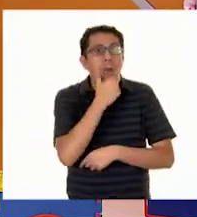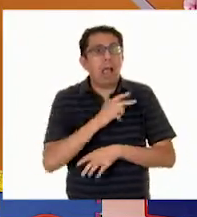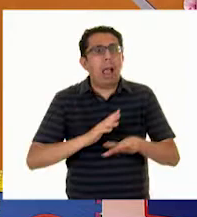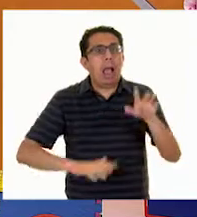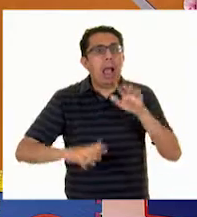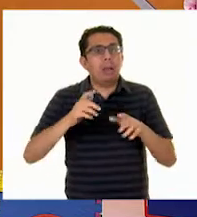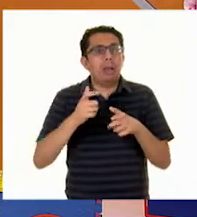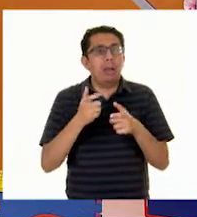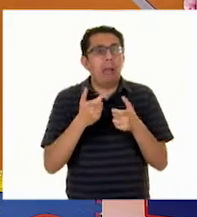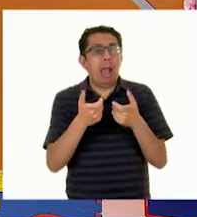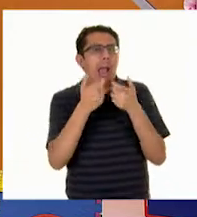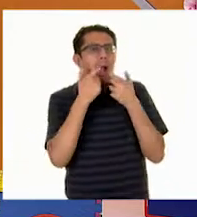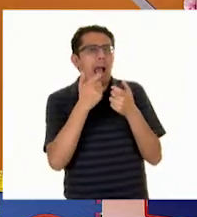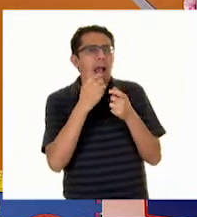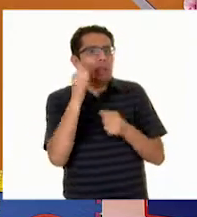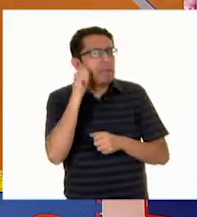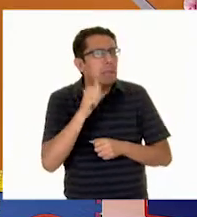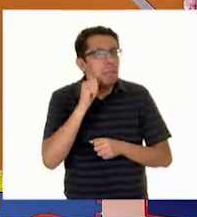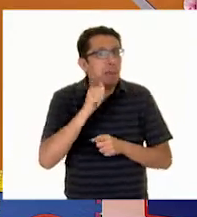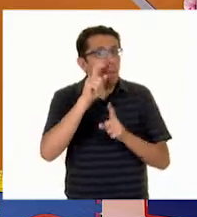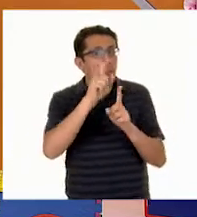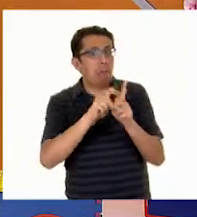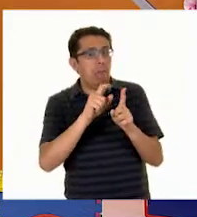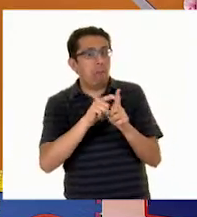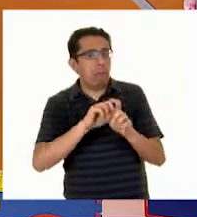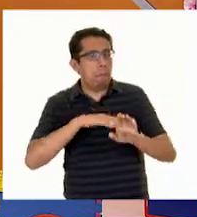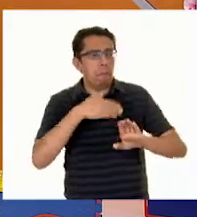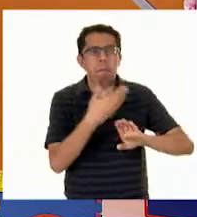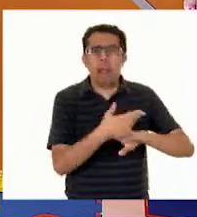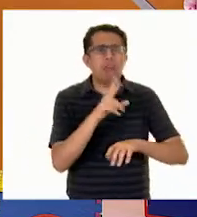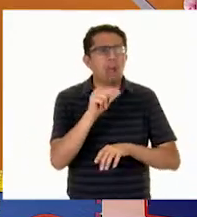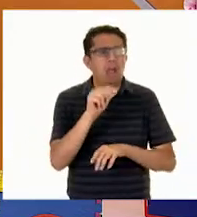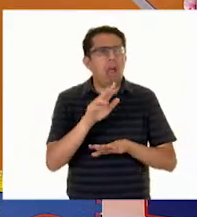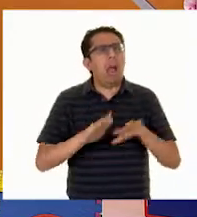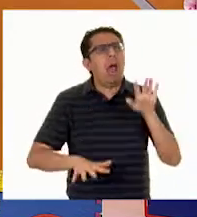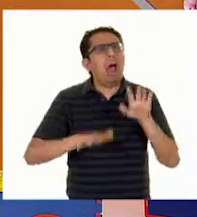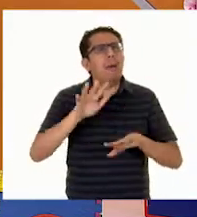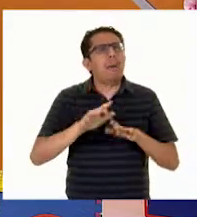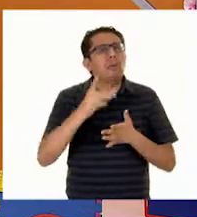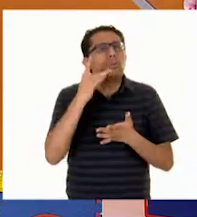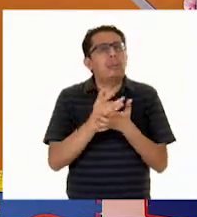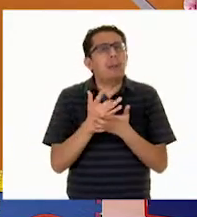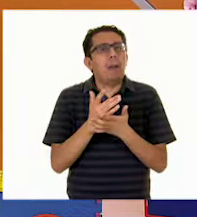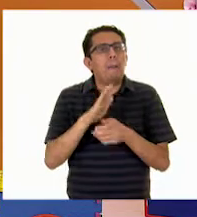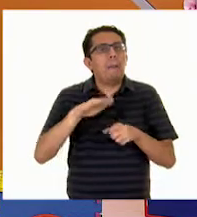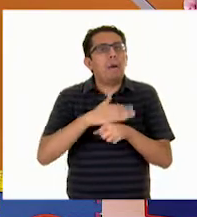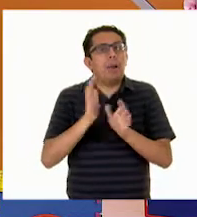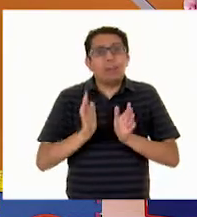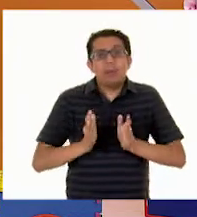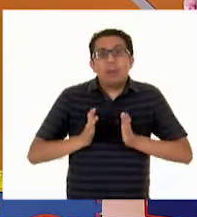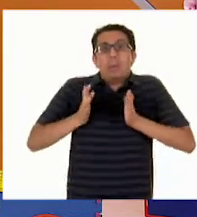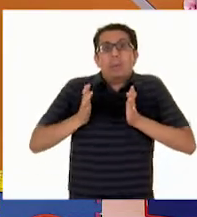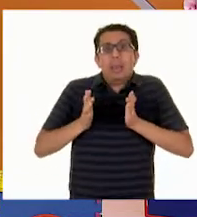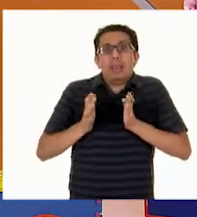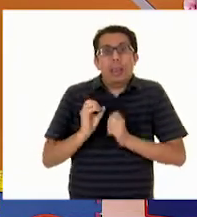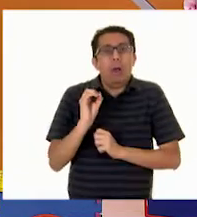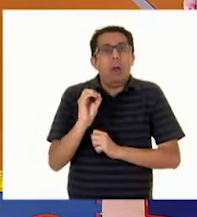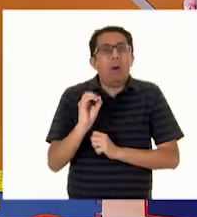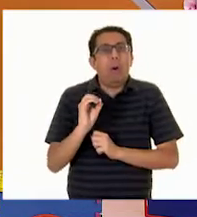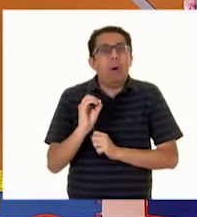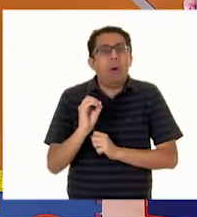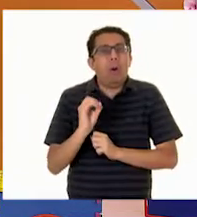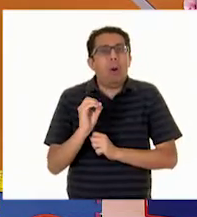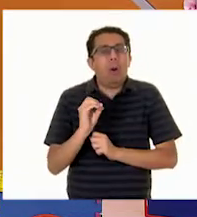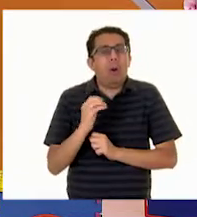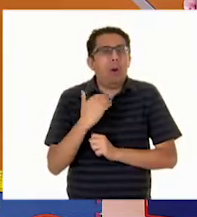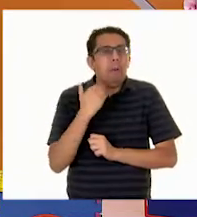que escuchan sea de burla A lo mejor hay que escucharla bien Y quizá sea solamente una risa sorpresiva Que en realidad pretende acercarse